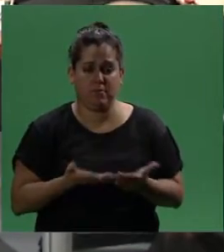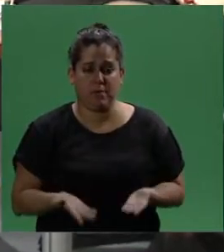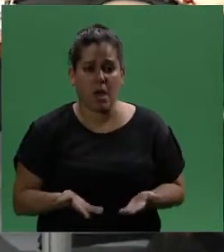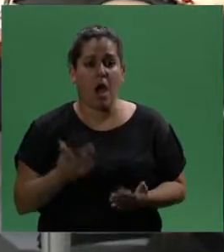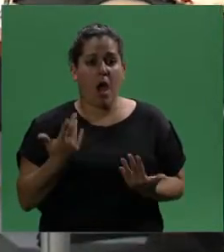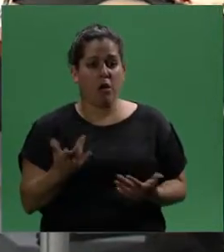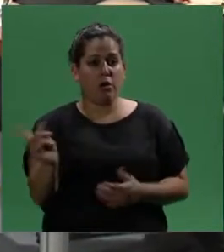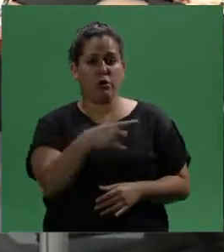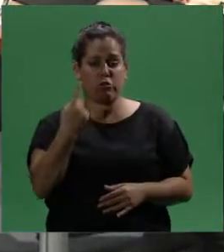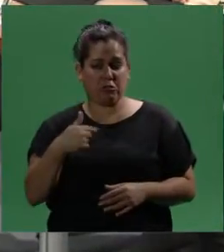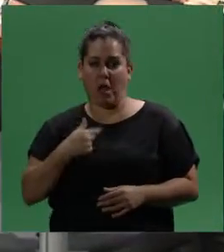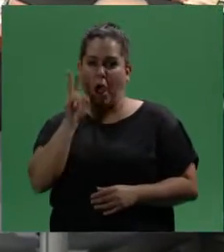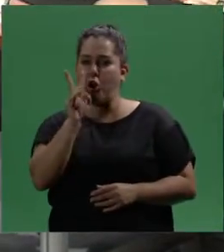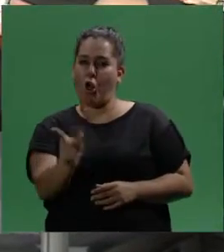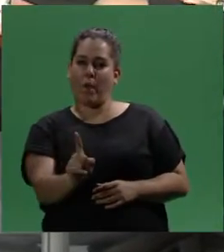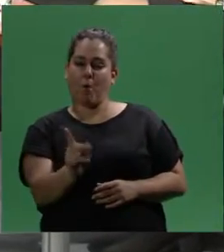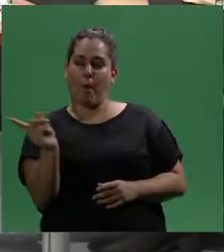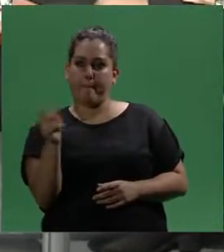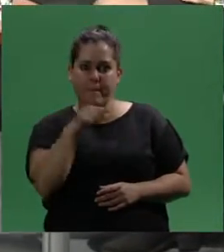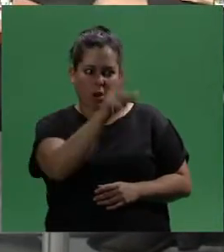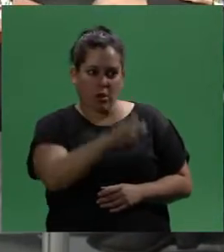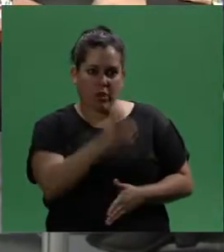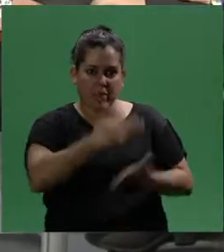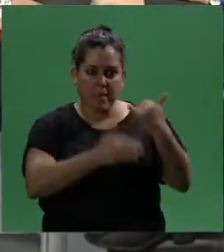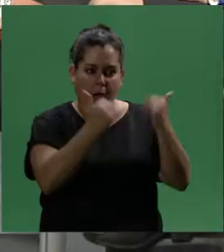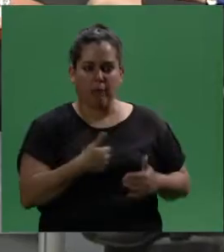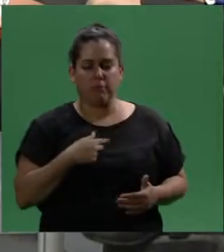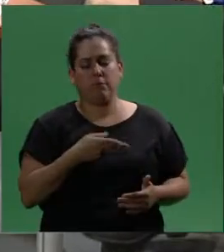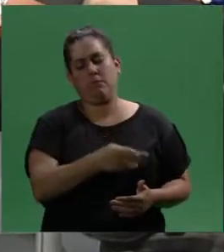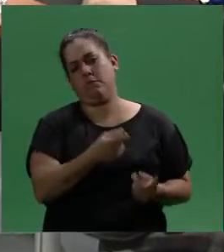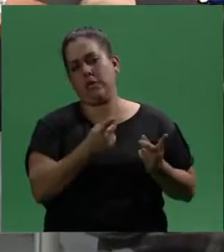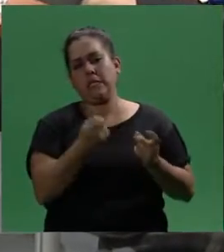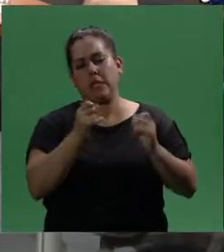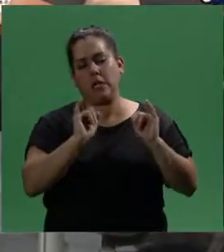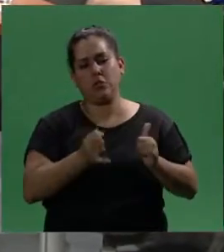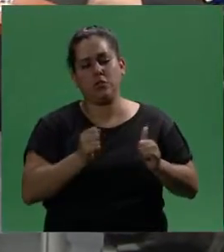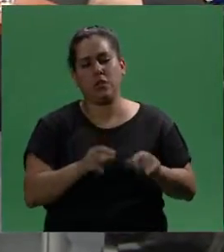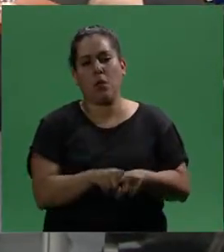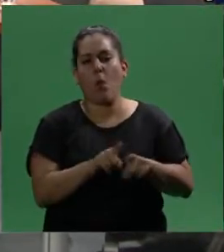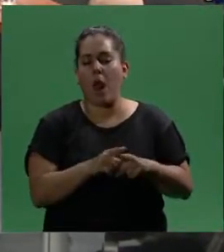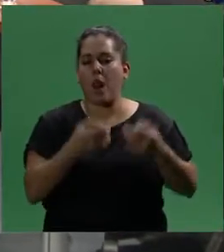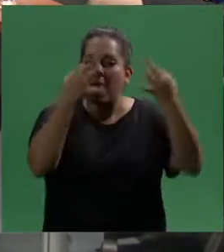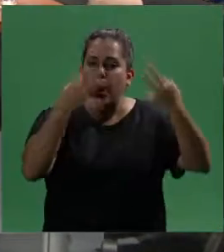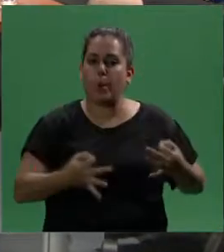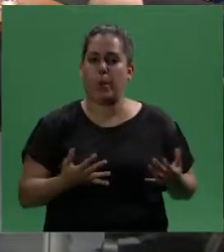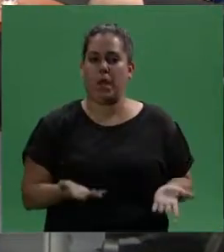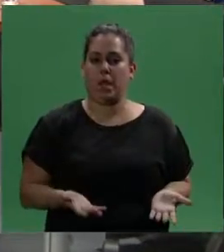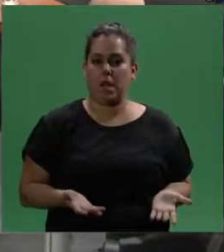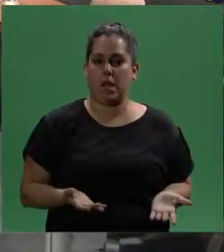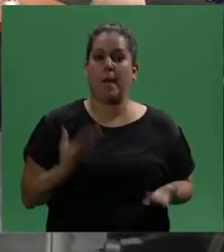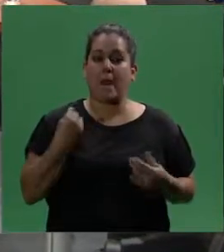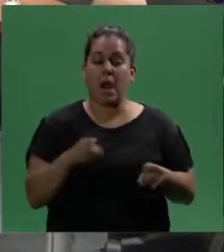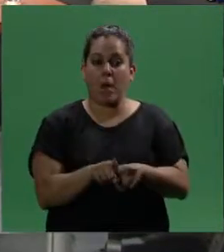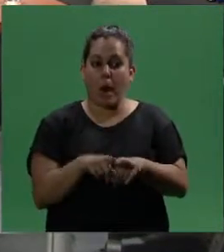dificultad. Para nosotros quizás no, pero esa persona necesita todo este endemiaje. Y para